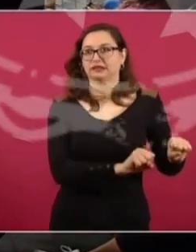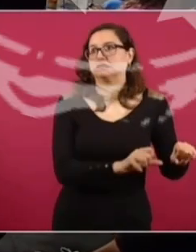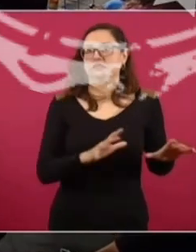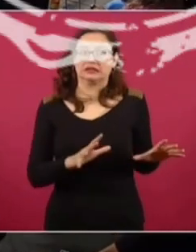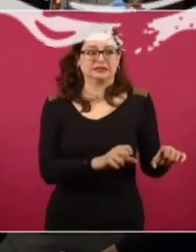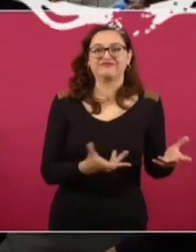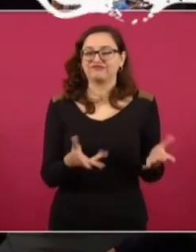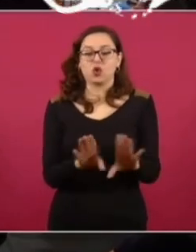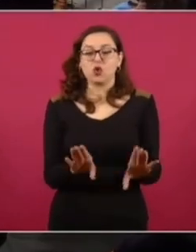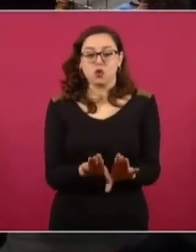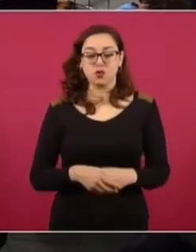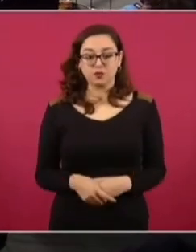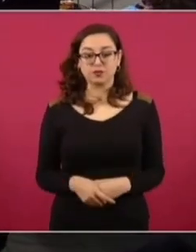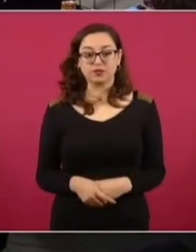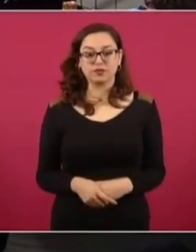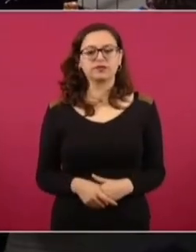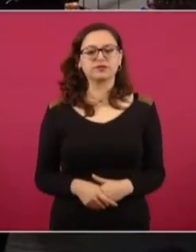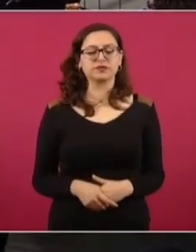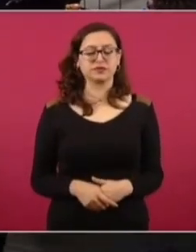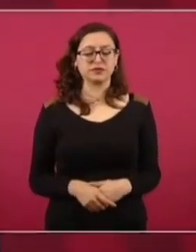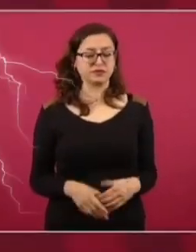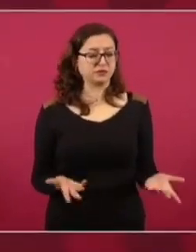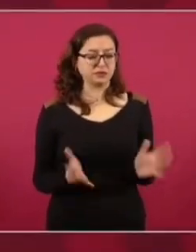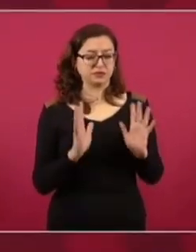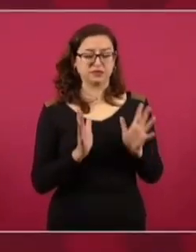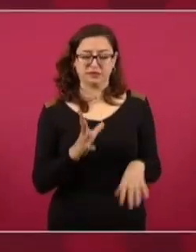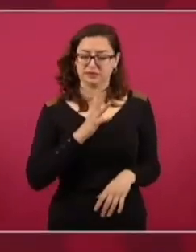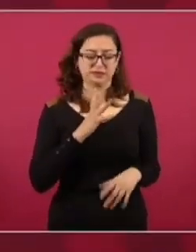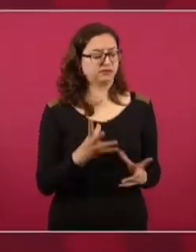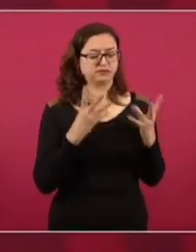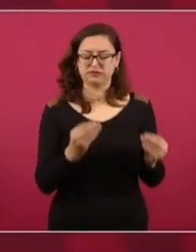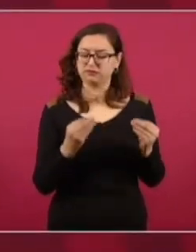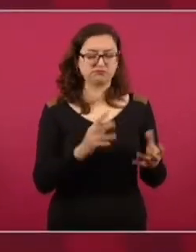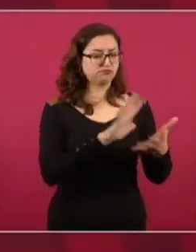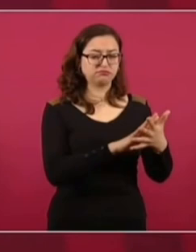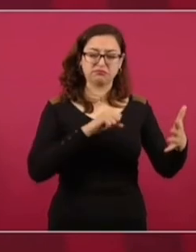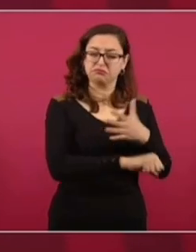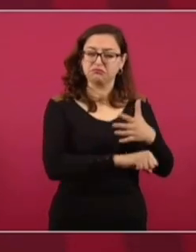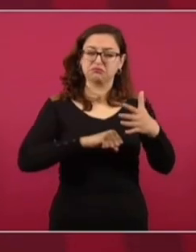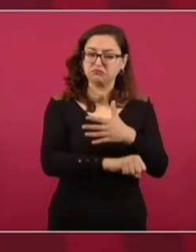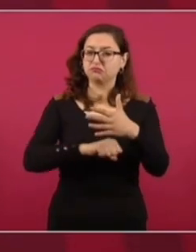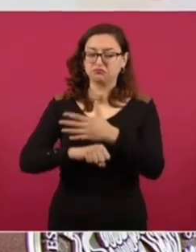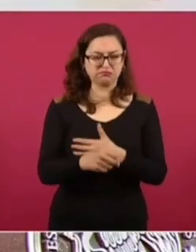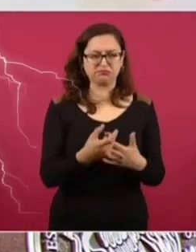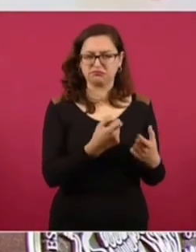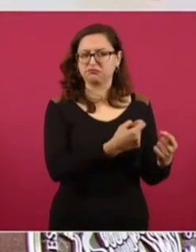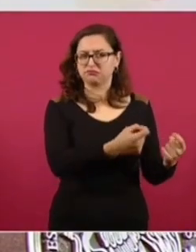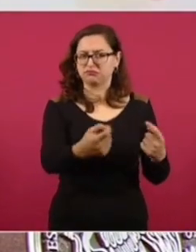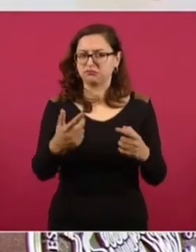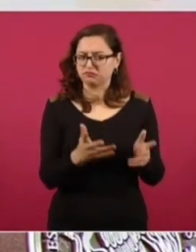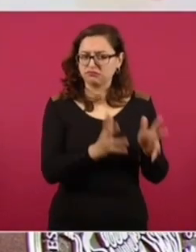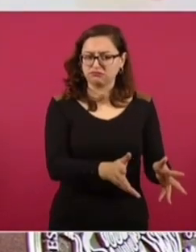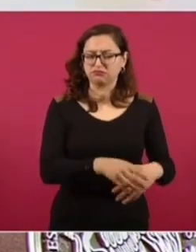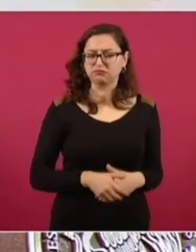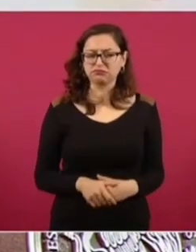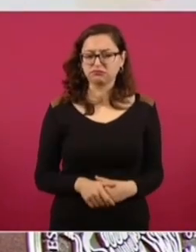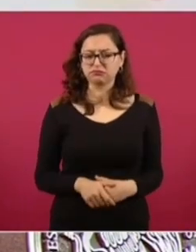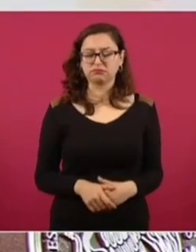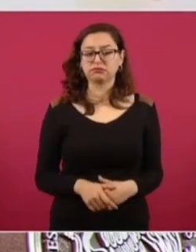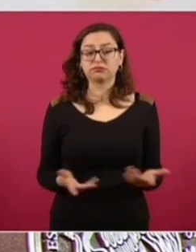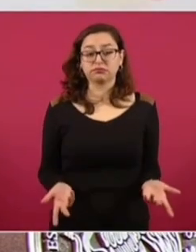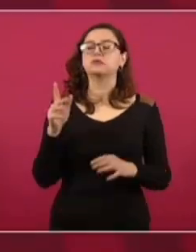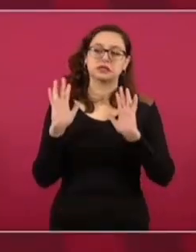Ya se han detenido a muchos de los que participaron en estos actos. Ayer se llevó a cabo una detención de quienes participaron